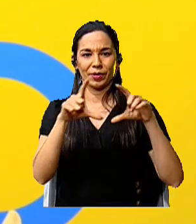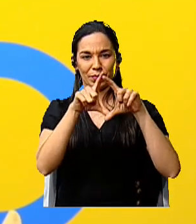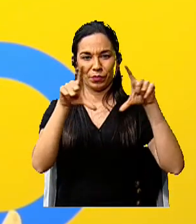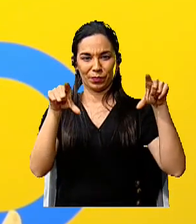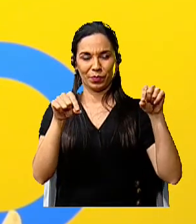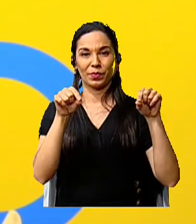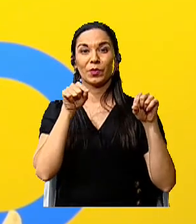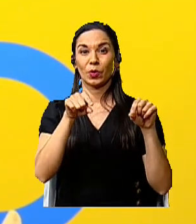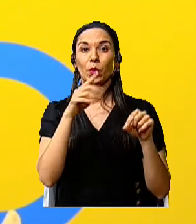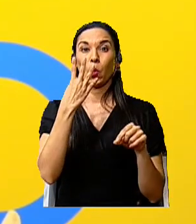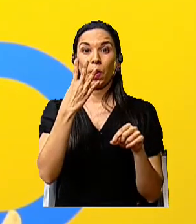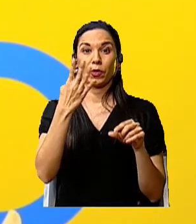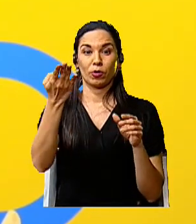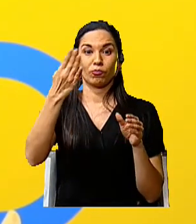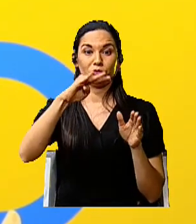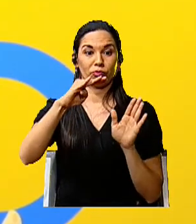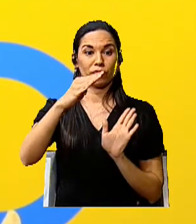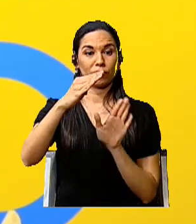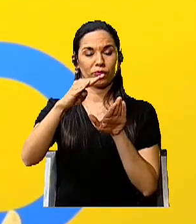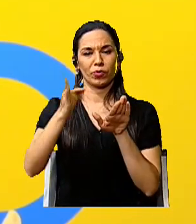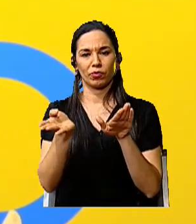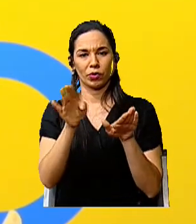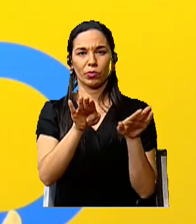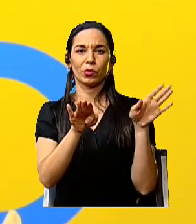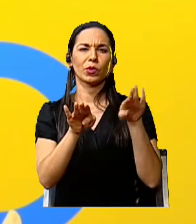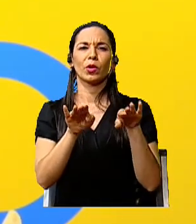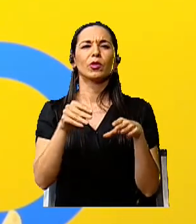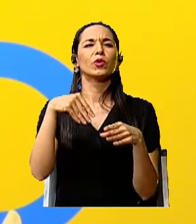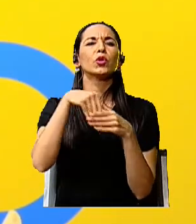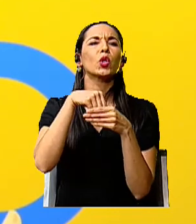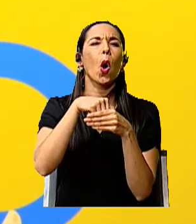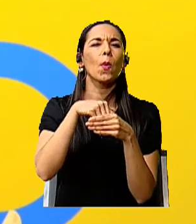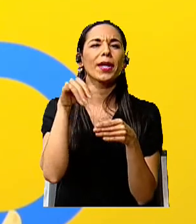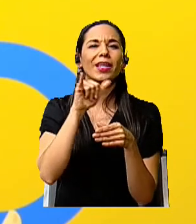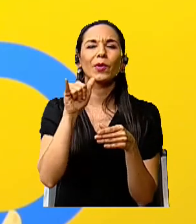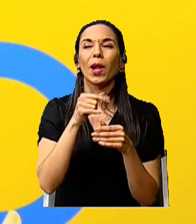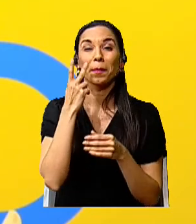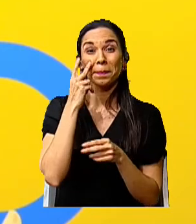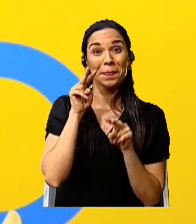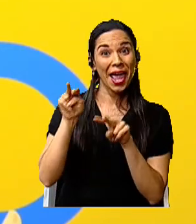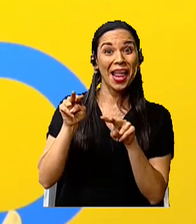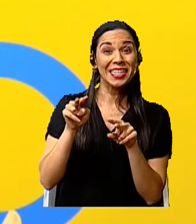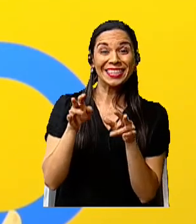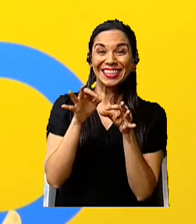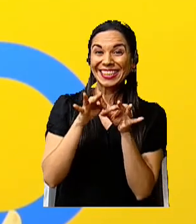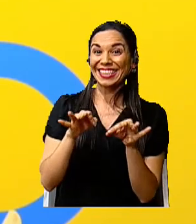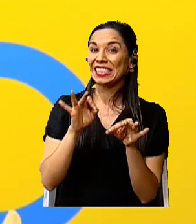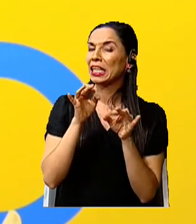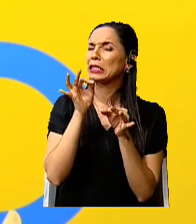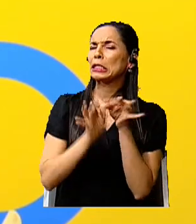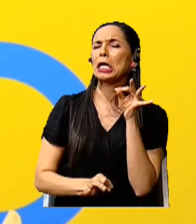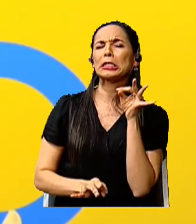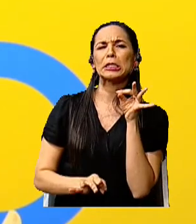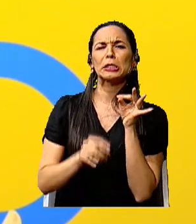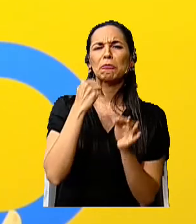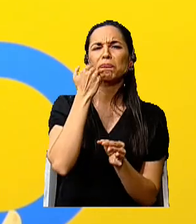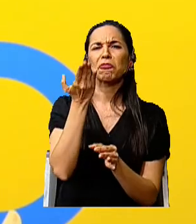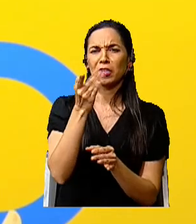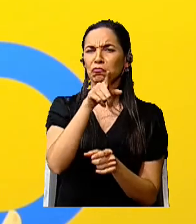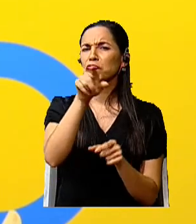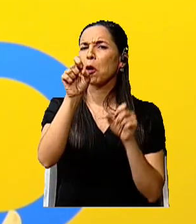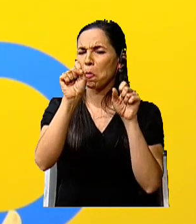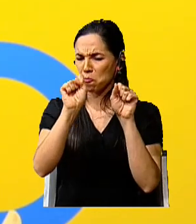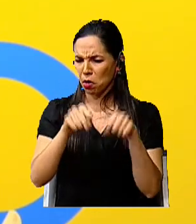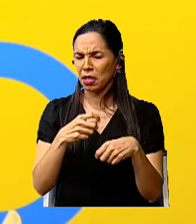Es como decir un sobre. ¿Lo vieron? Es sencillo. Ustedes en la casa lo van a